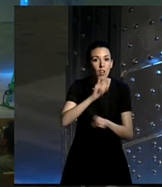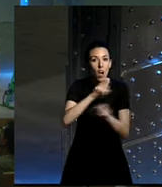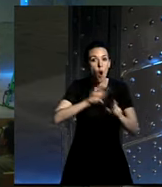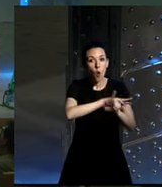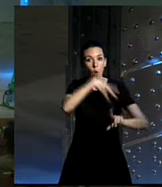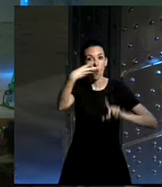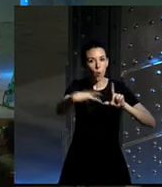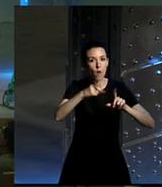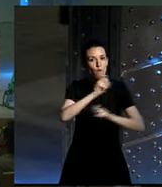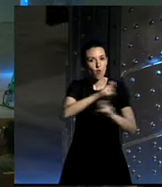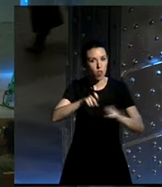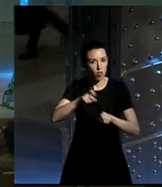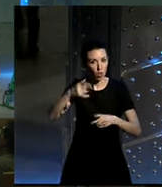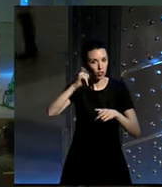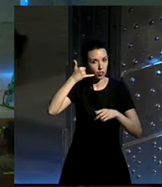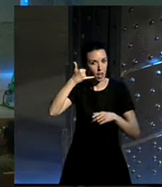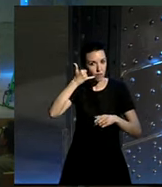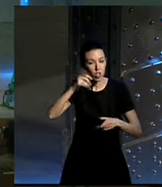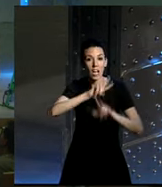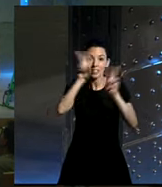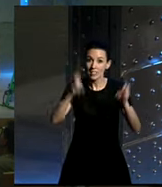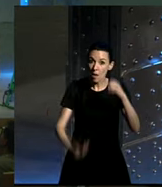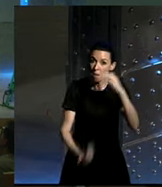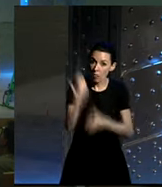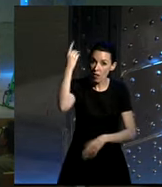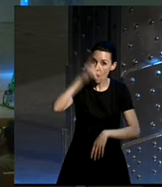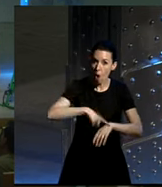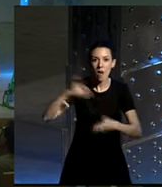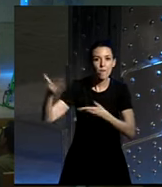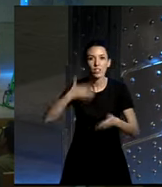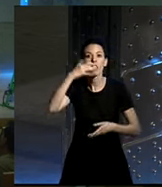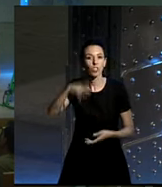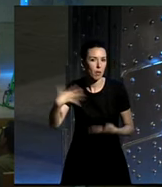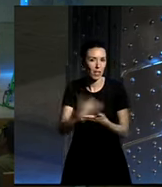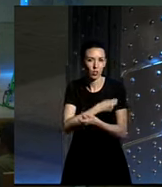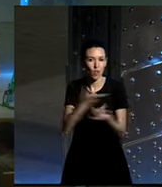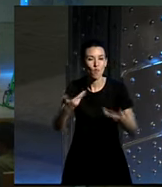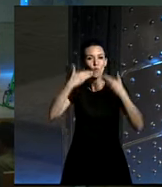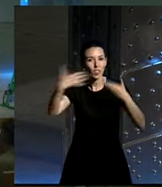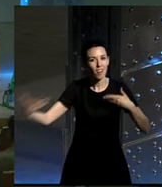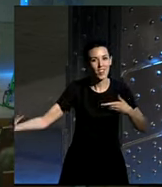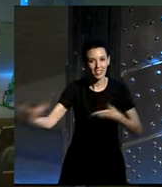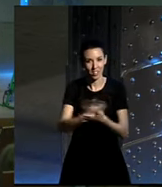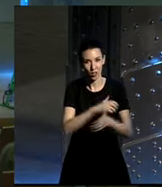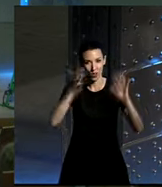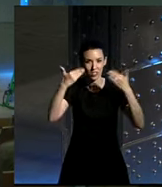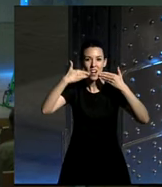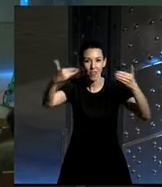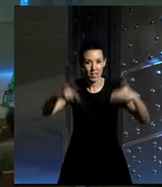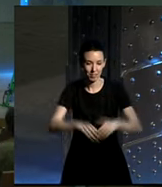de Espacio Fundación Telefónica el tema el día la hora los invitados y todo lo demás muchísimas gracias a todos gracias